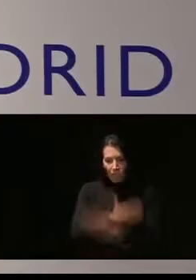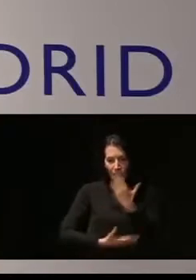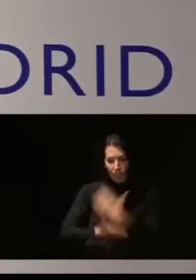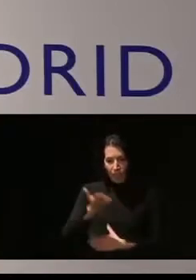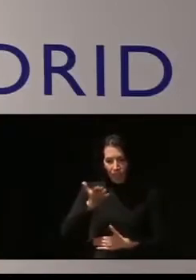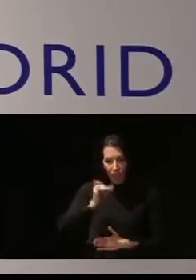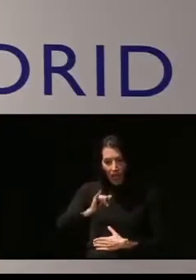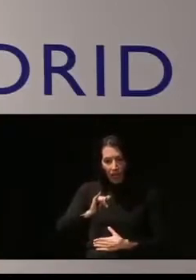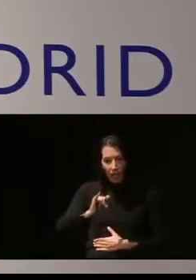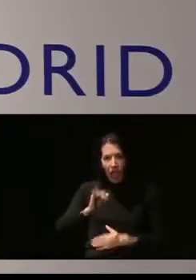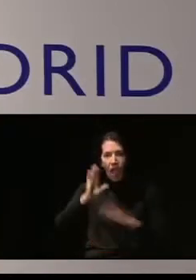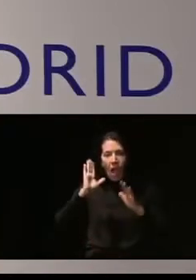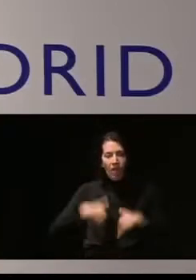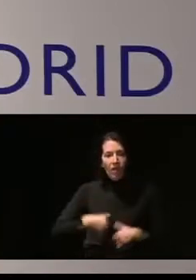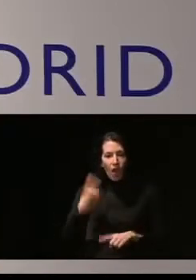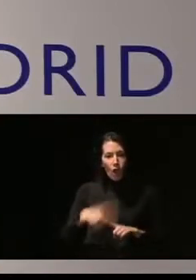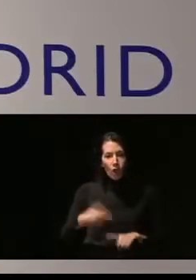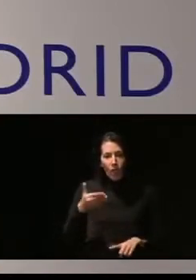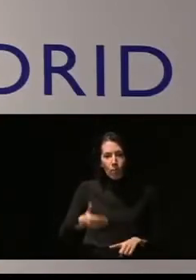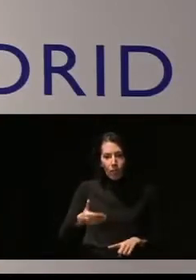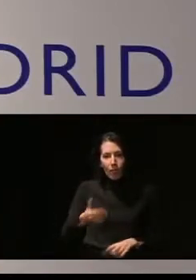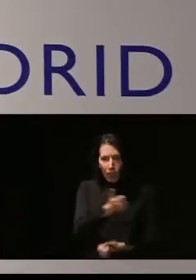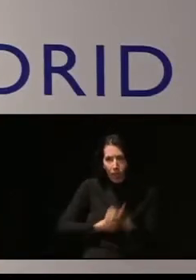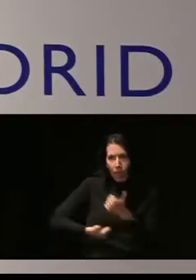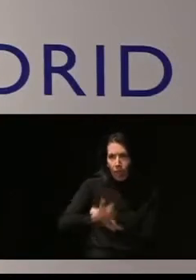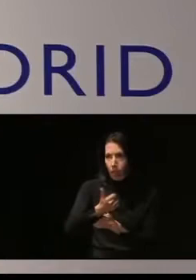sitio y le da valor a las cosas importantes.